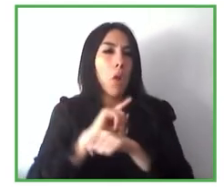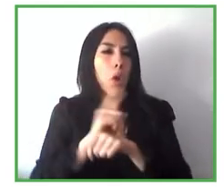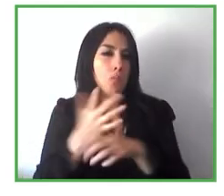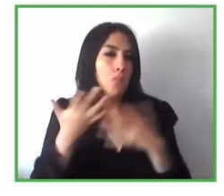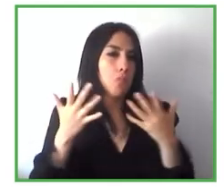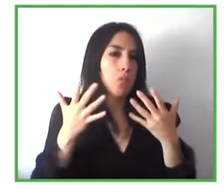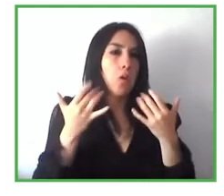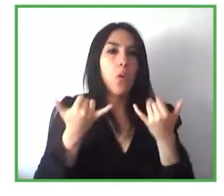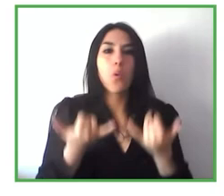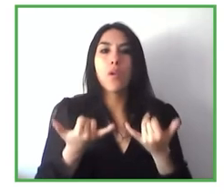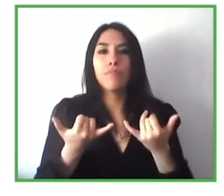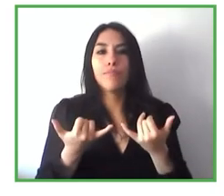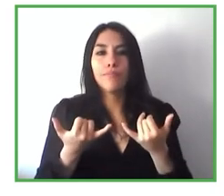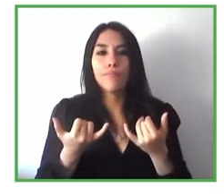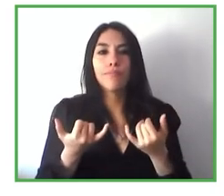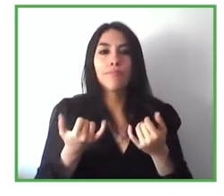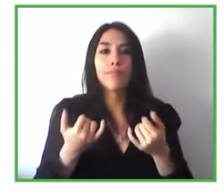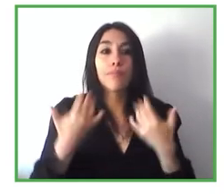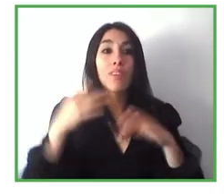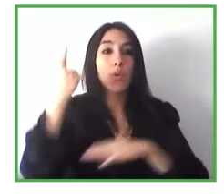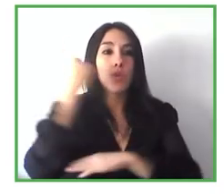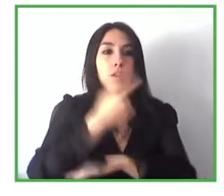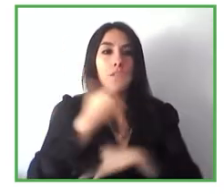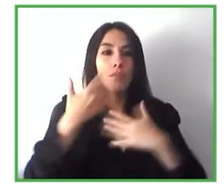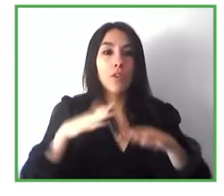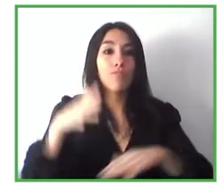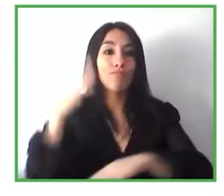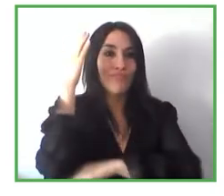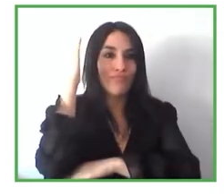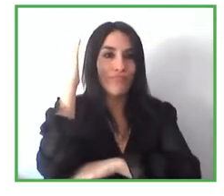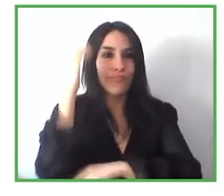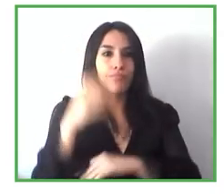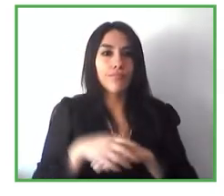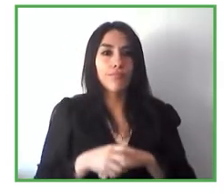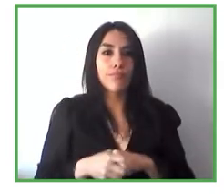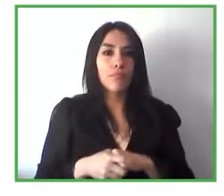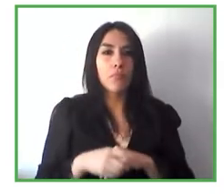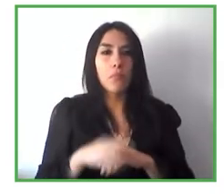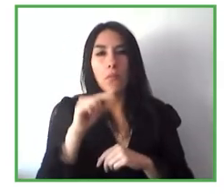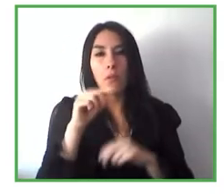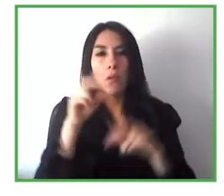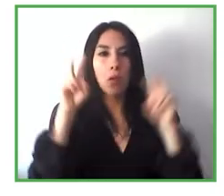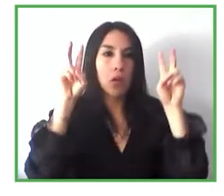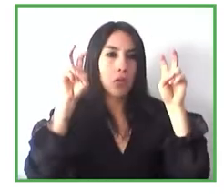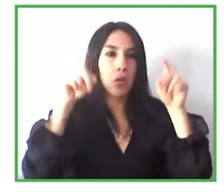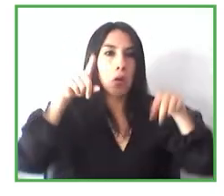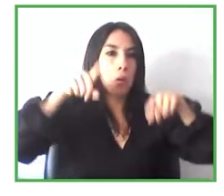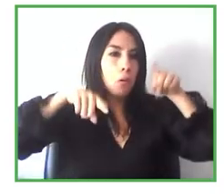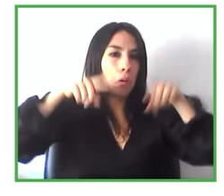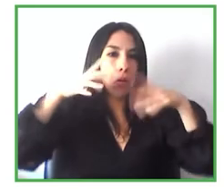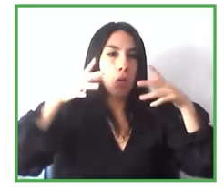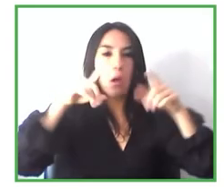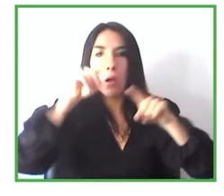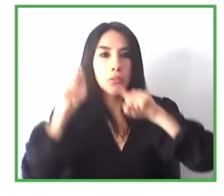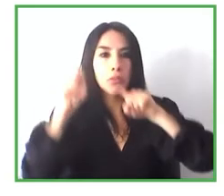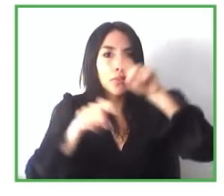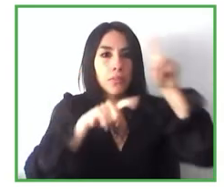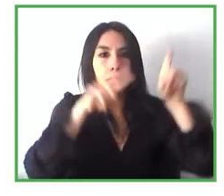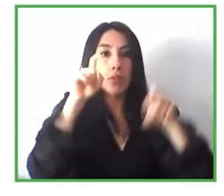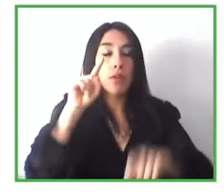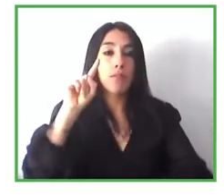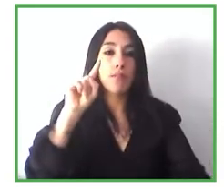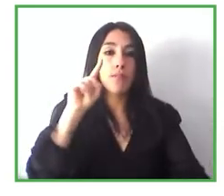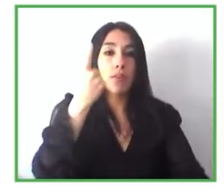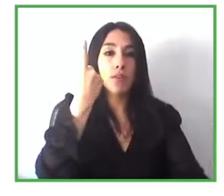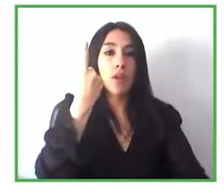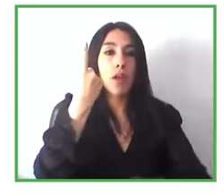realmente charlar un poco sobre algunas cuestiones específicas que os quería formular la primera pregunta irá para Raúl en este caso